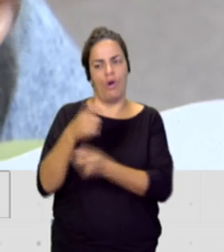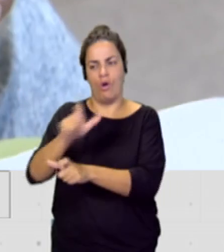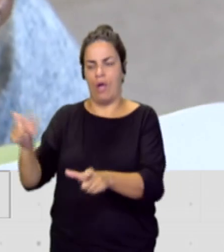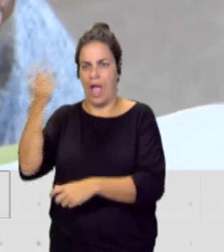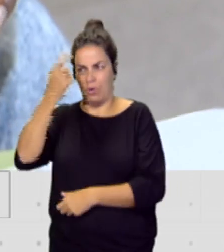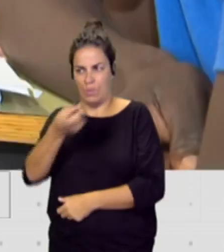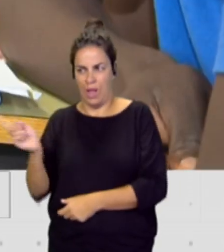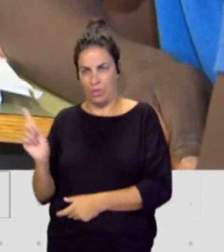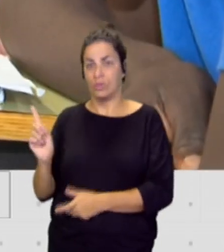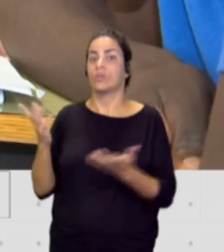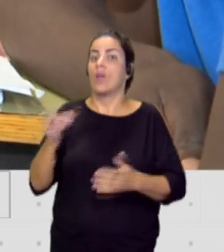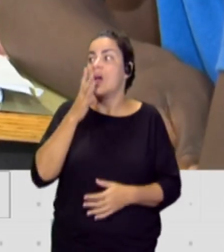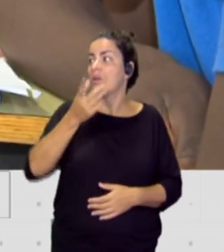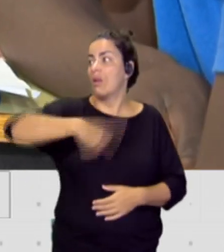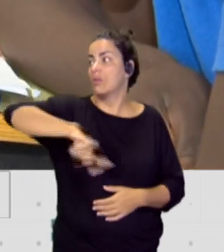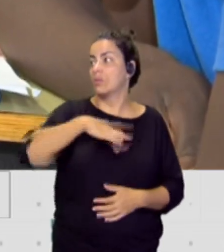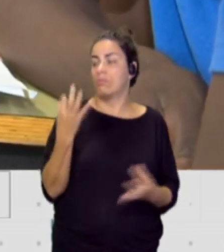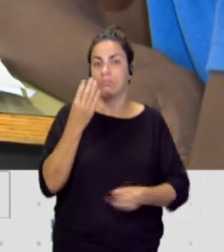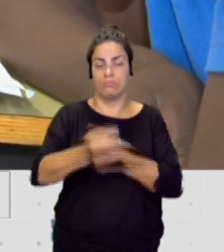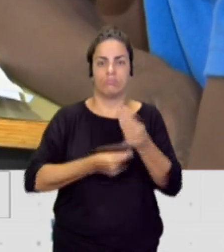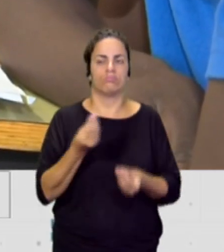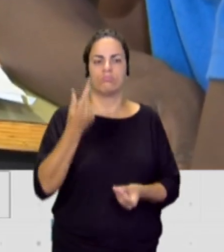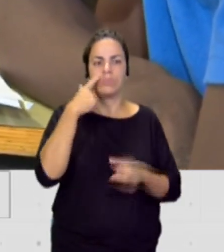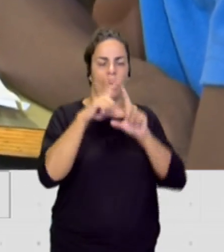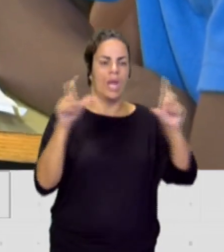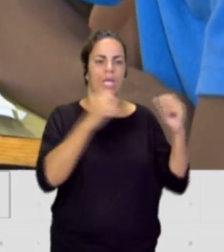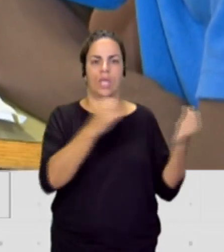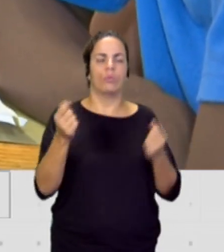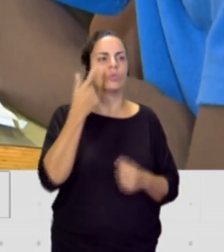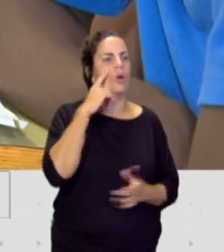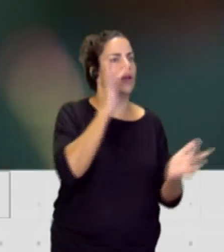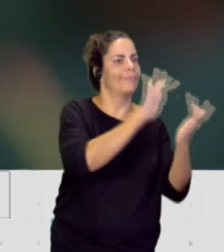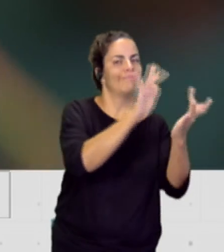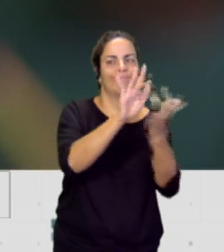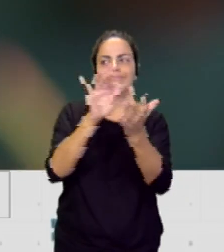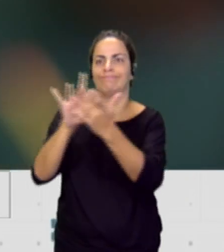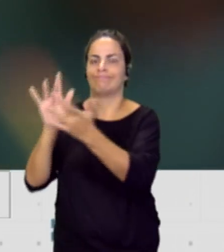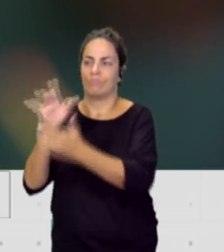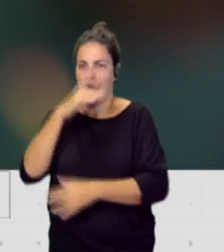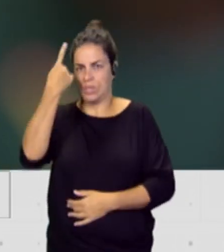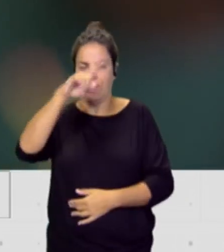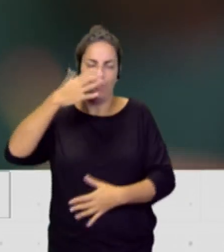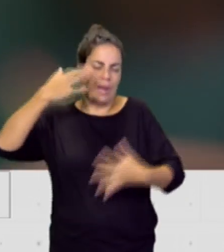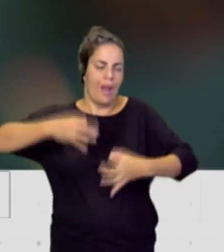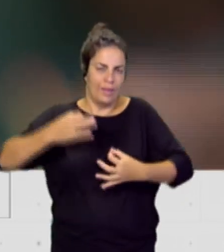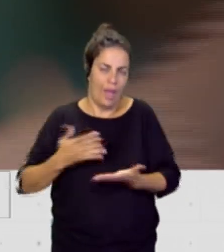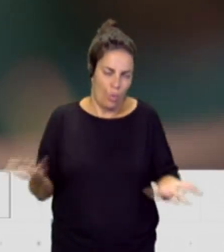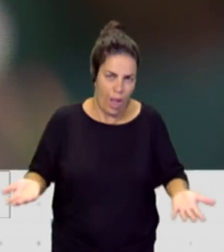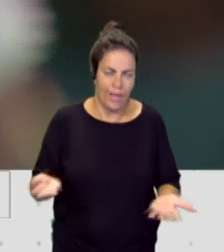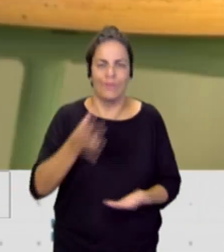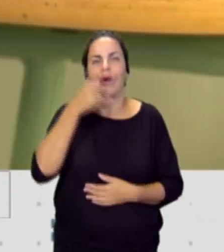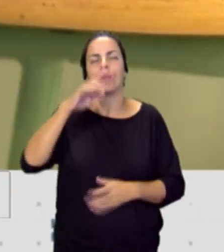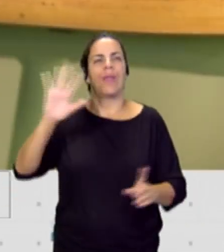es lo que nos toca? Tocar las puertas, tocar las puertas de las instituciones, sabiendo cuál es la realidad. No vamos a ser tampoco aquí utópicos